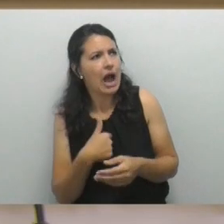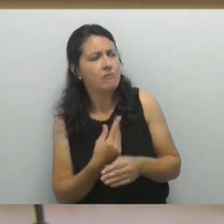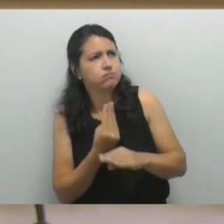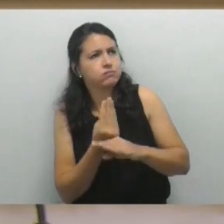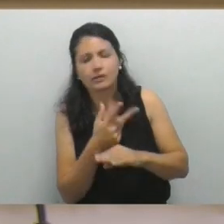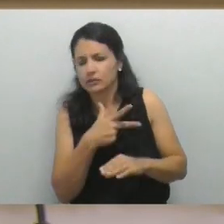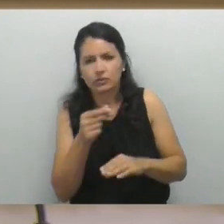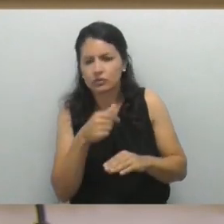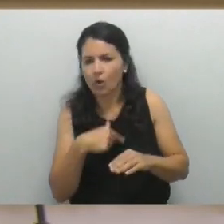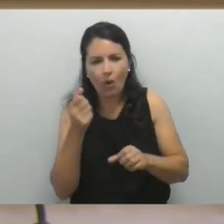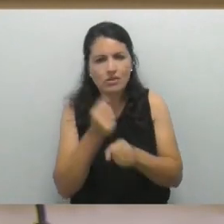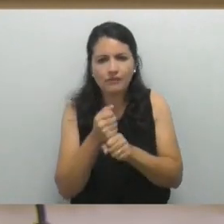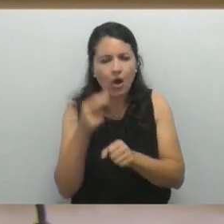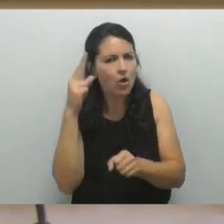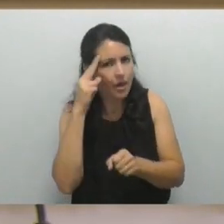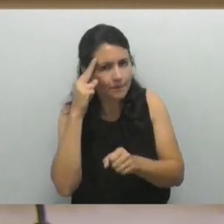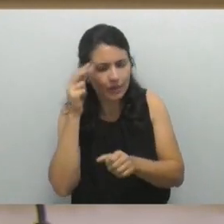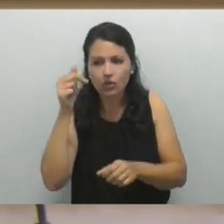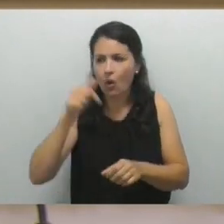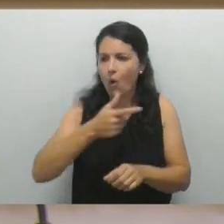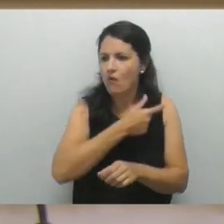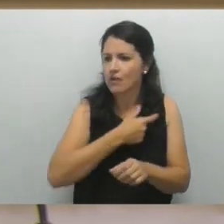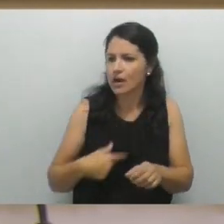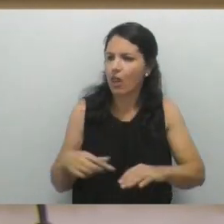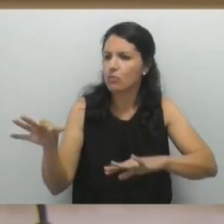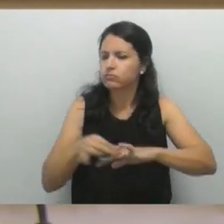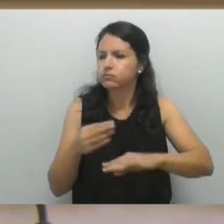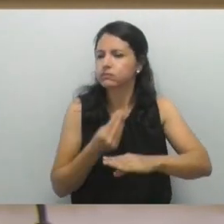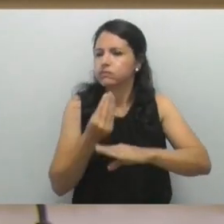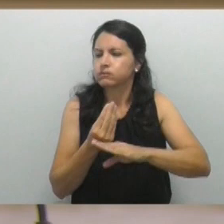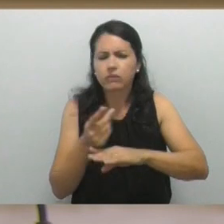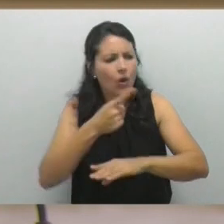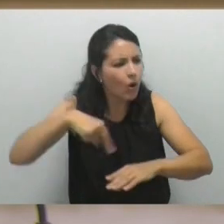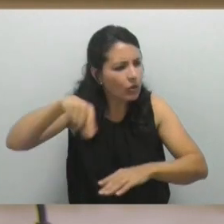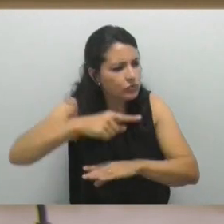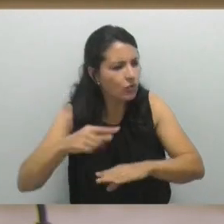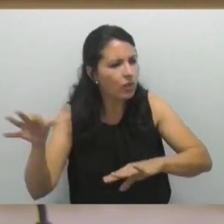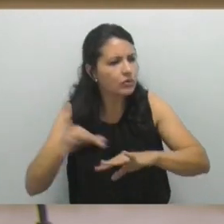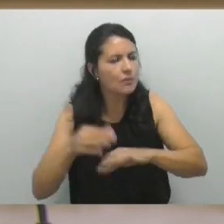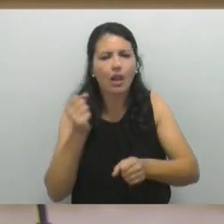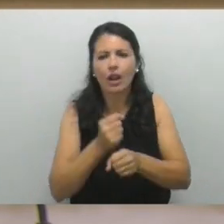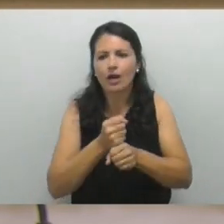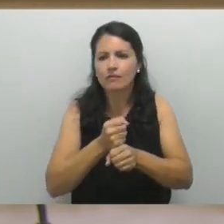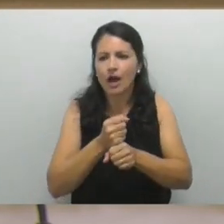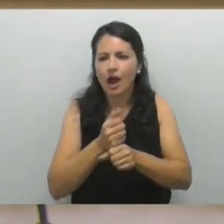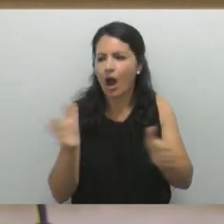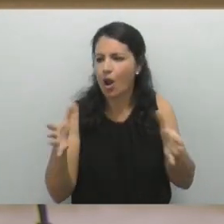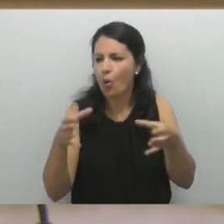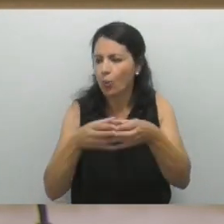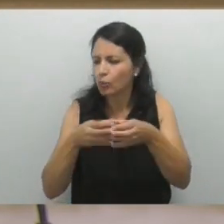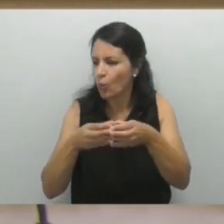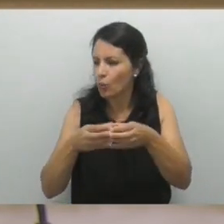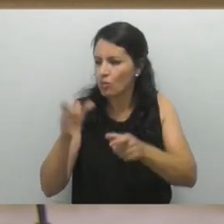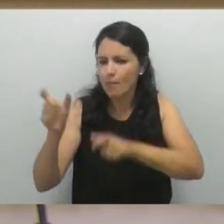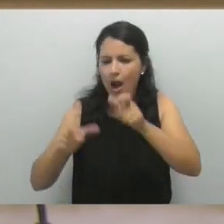Hoy, como gobernador, me comprometo firmemente ante todos ustedes a trabajar junto a mi equipo 24